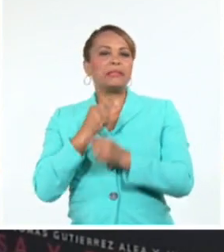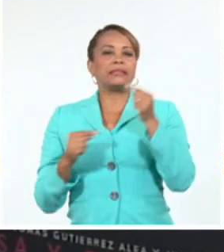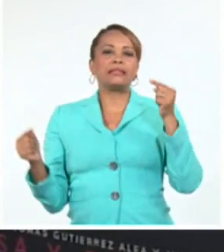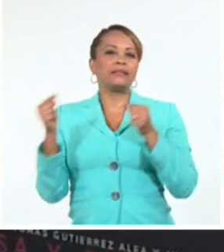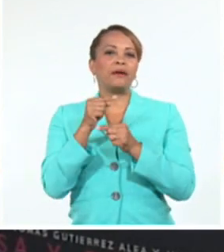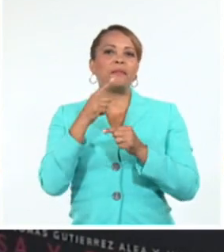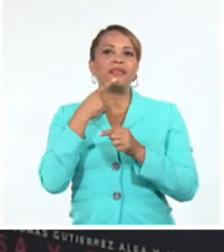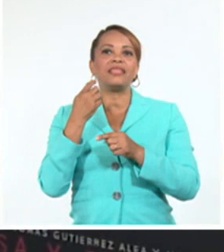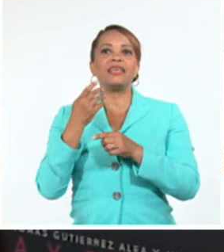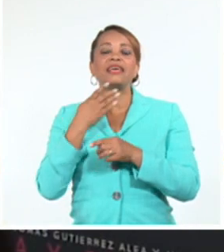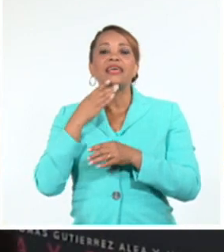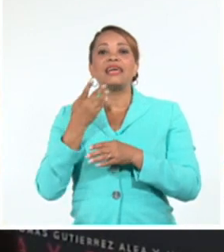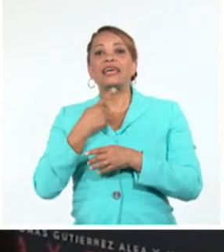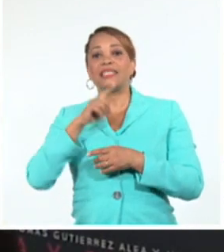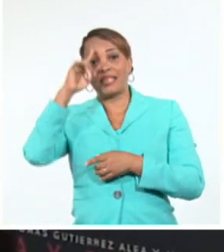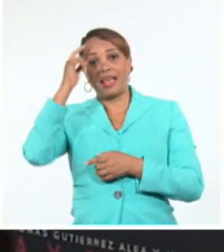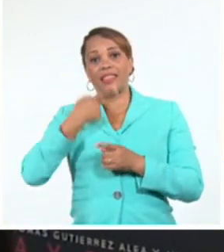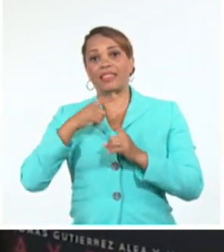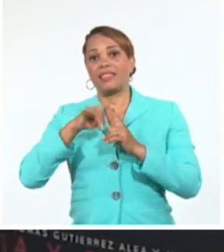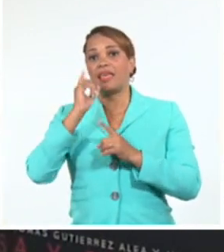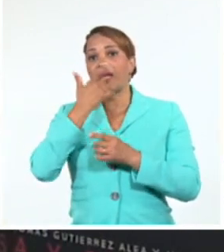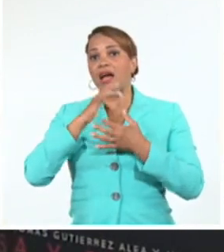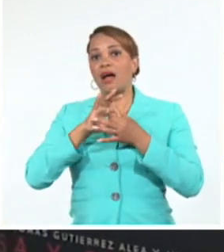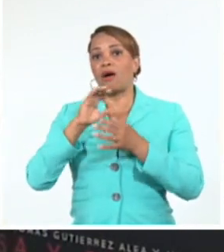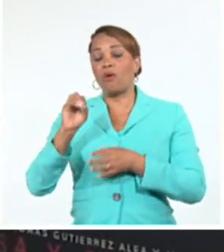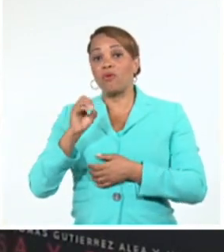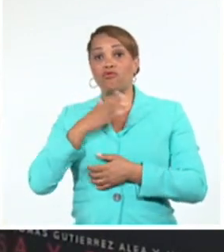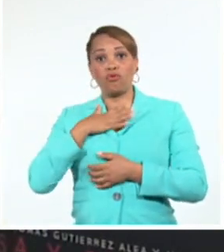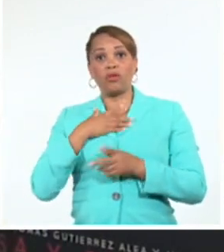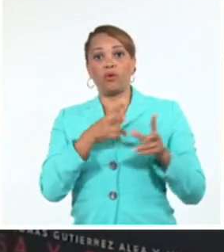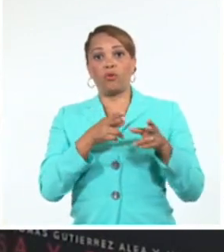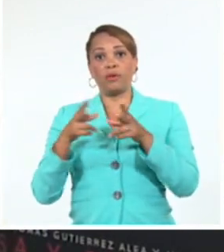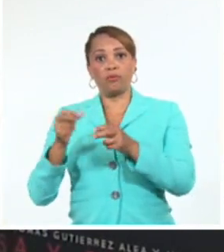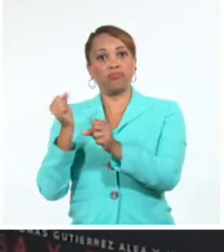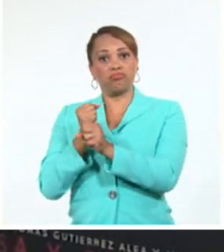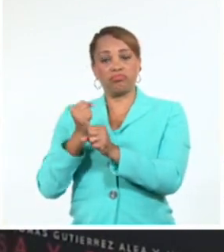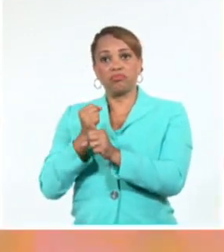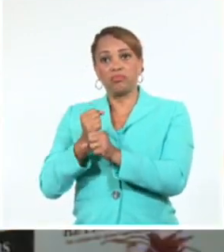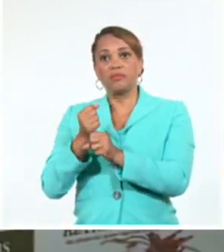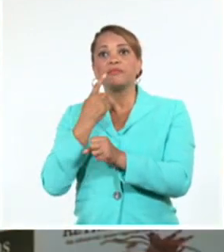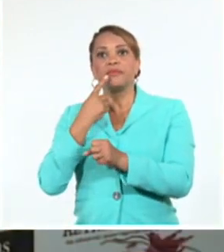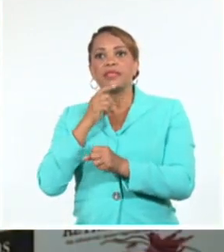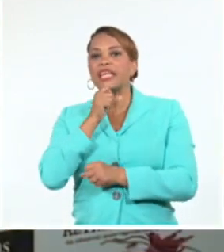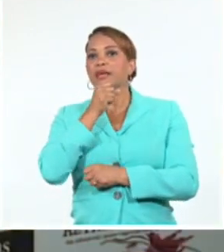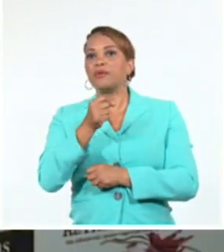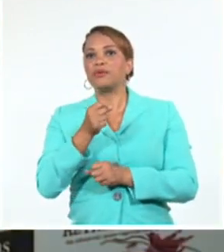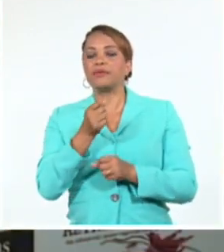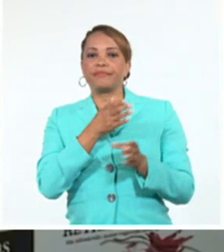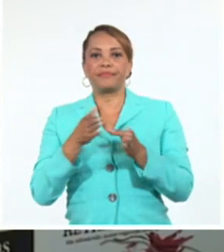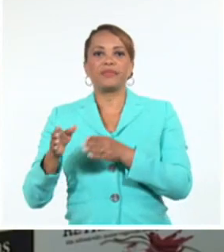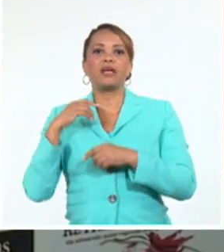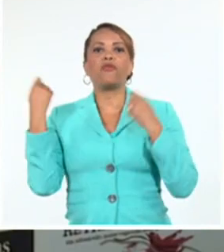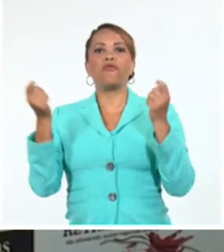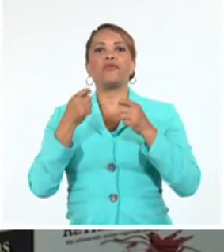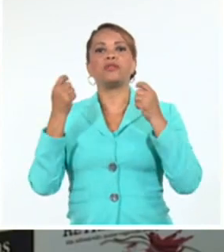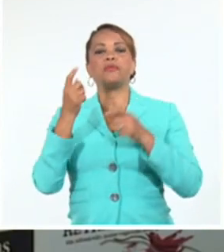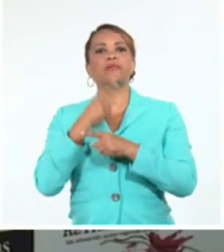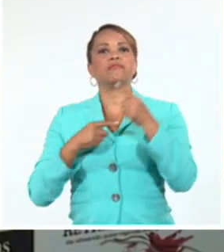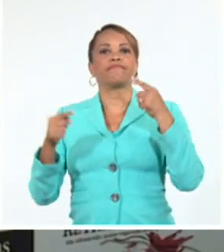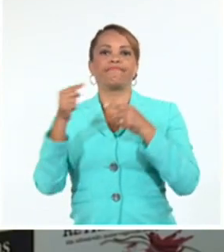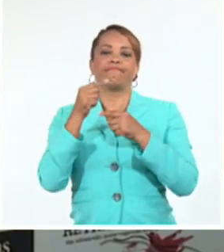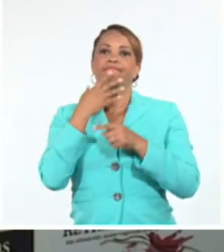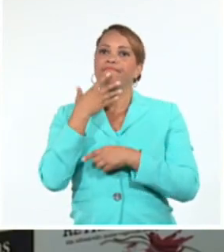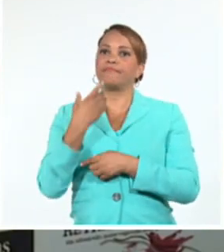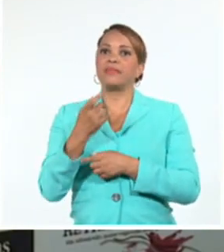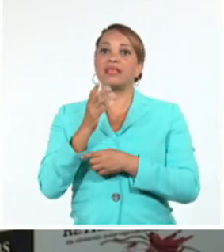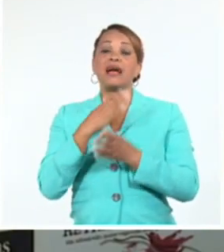de Santiago Álvarez porque el documental que yo trabajo es un documental de denuncia. Es un festival que es un faro, que es una referencia a